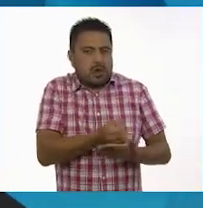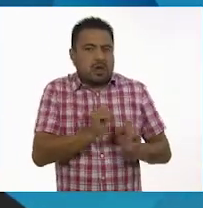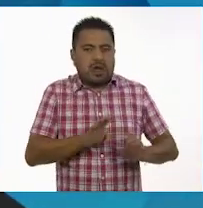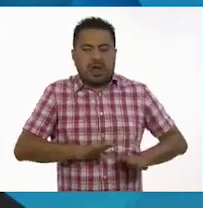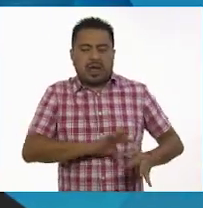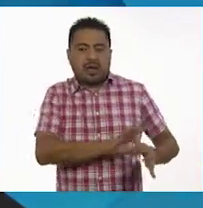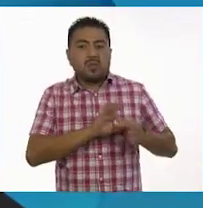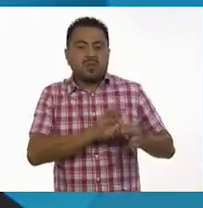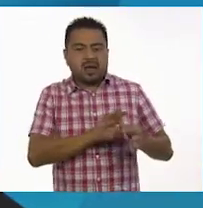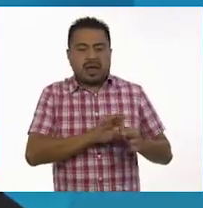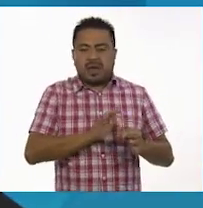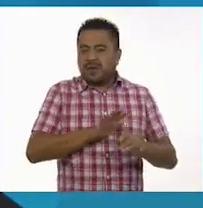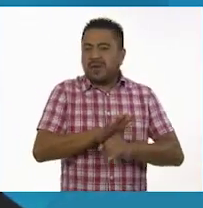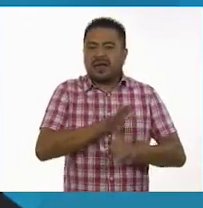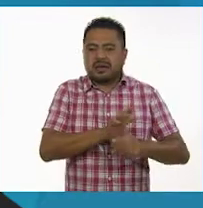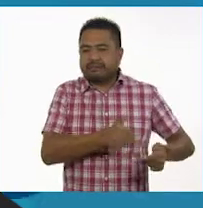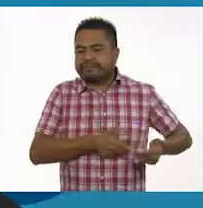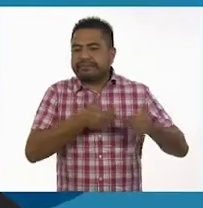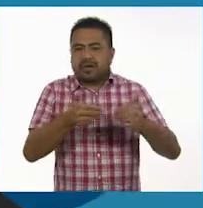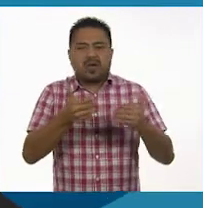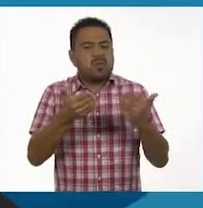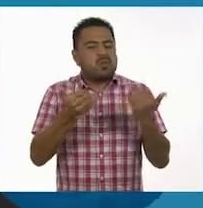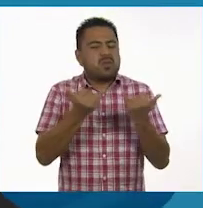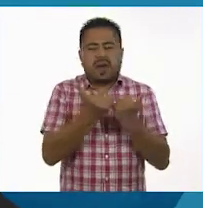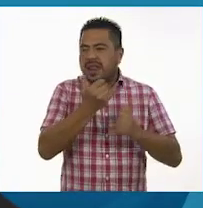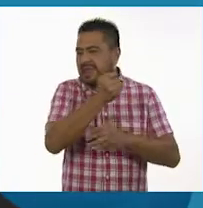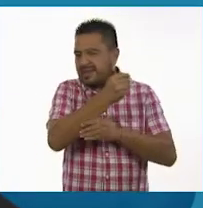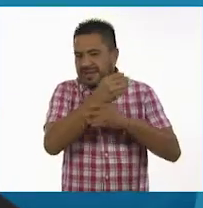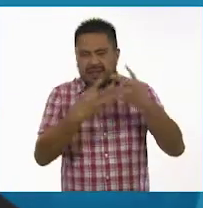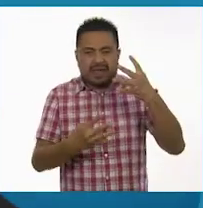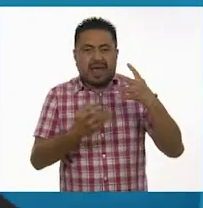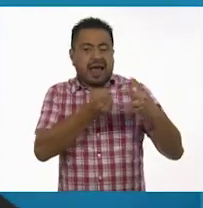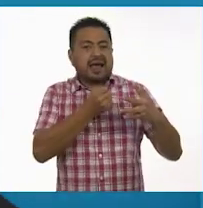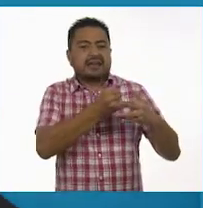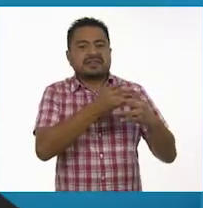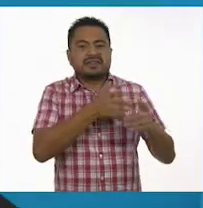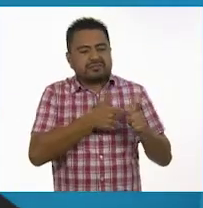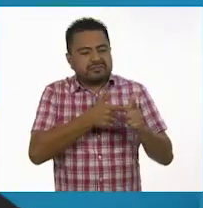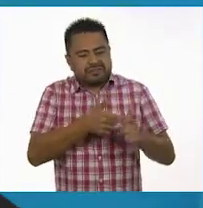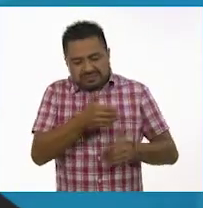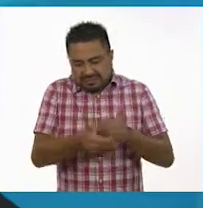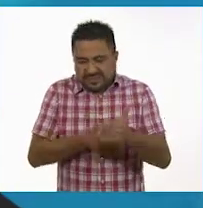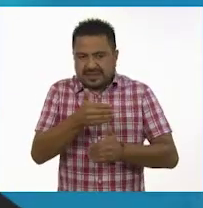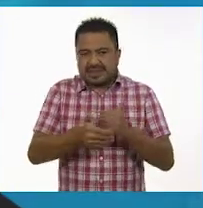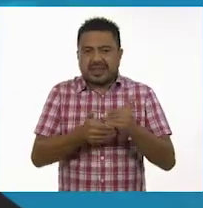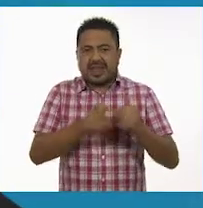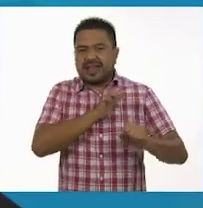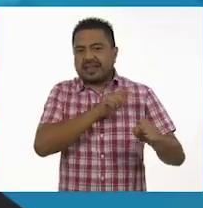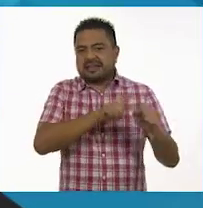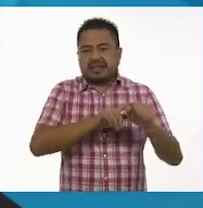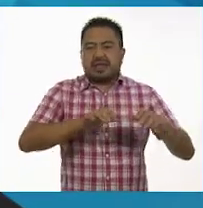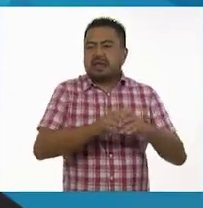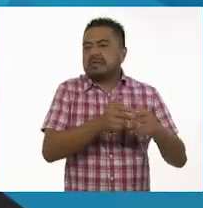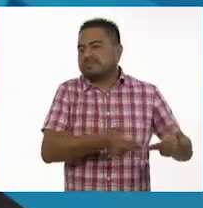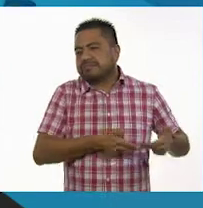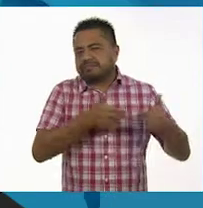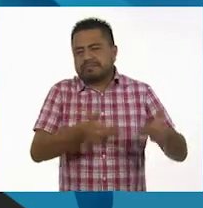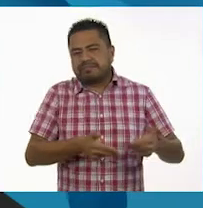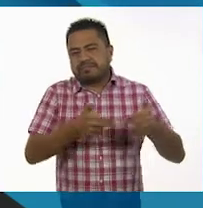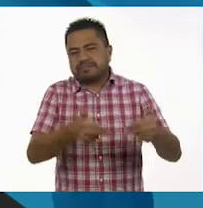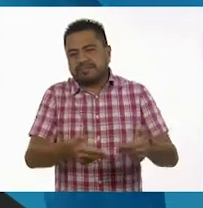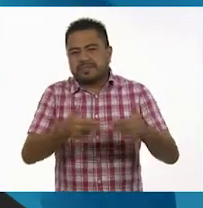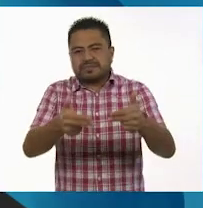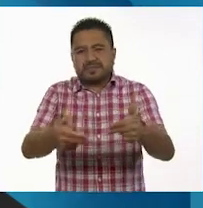iguales a los que les heredan sus características para así dar continuidad a la especie de generación en